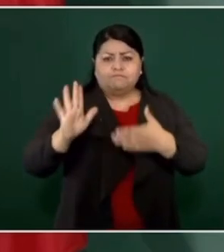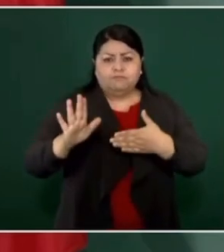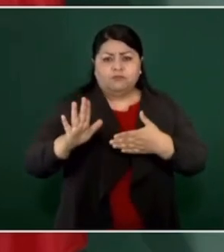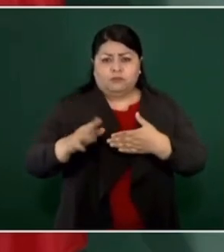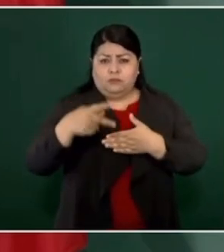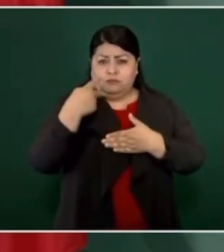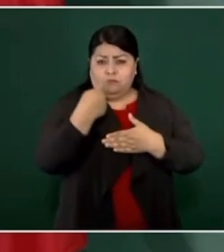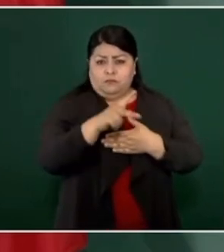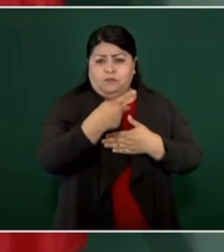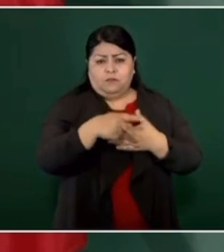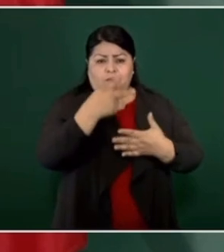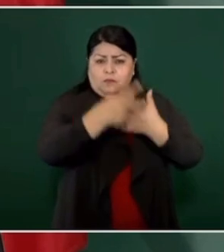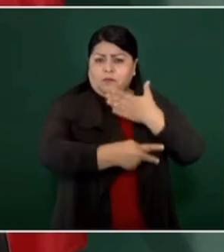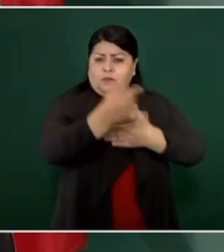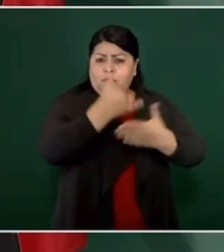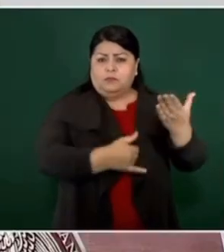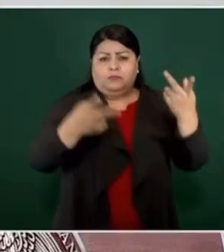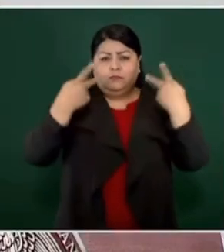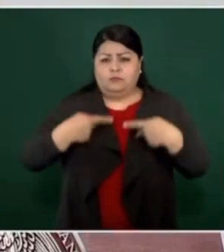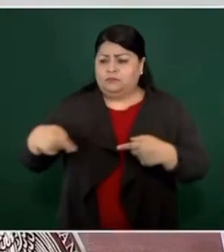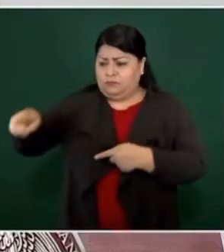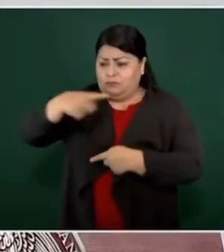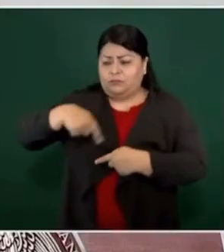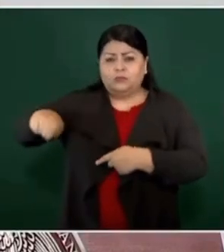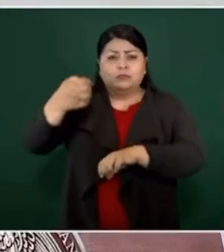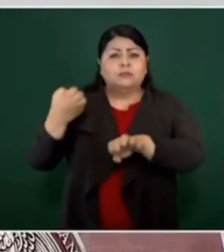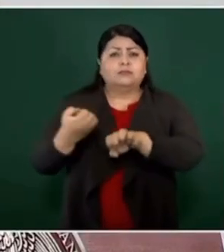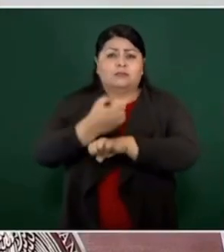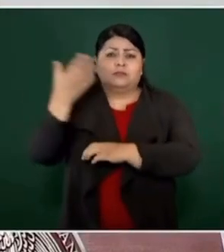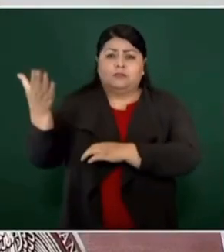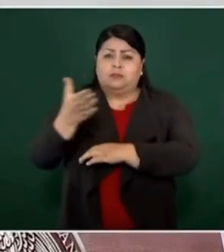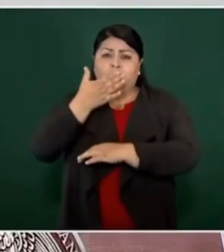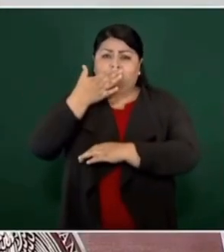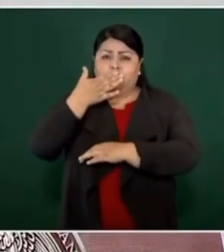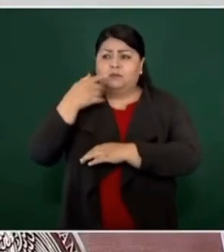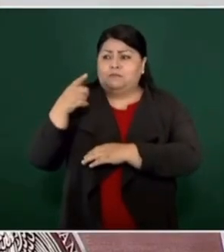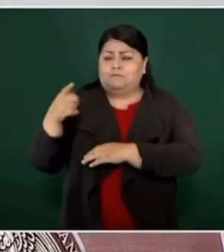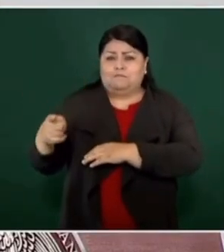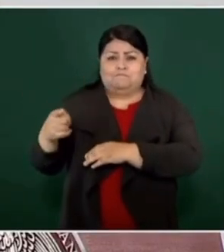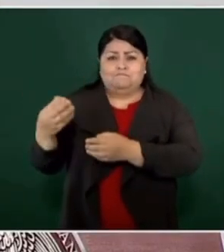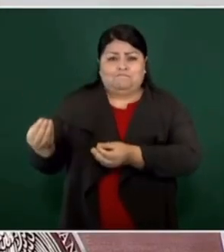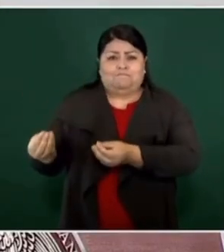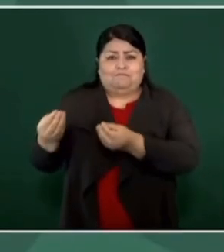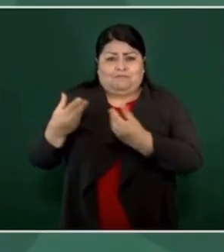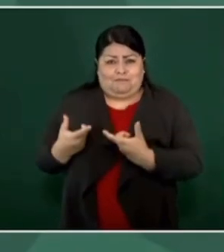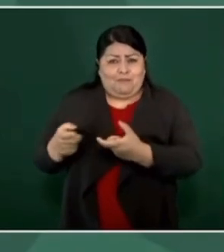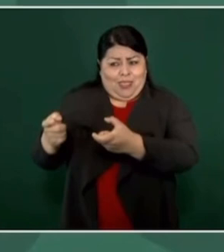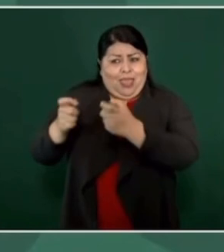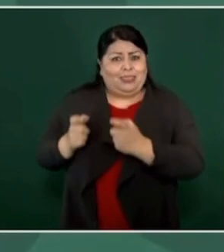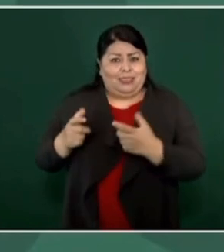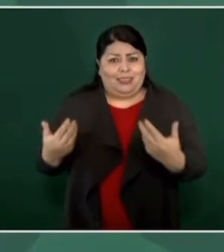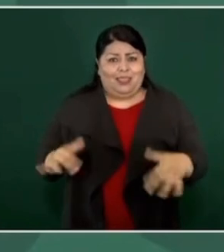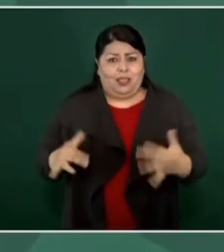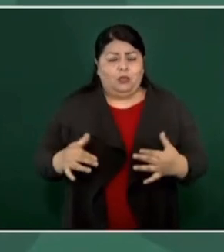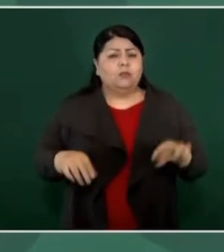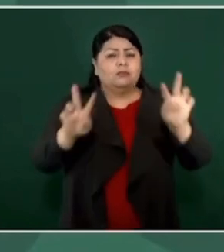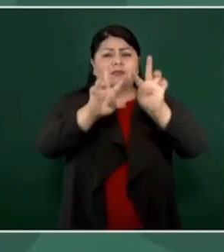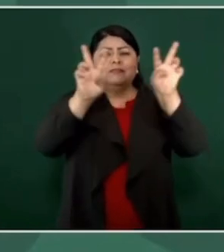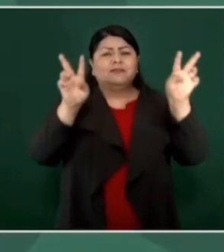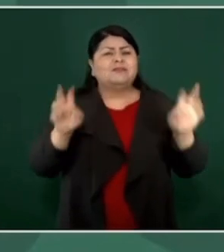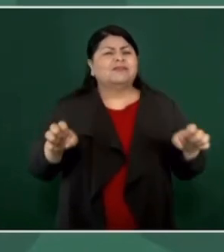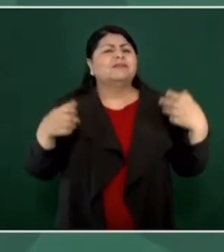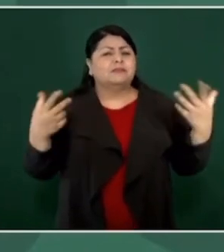proyecto y la gente de Sonora me ha encomendado. Aún y cuando el tema es la seguridad,